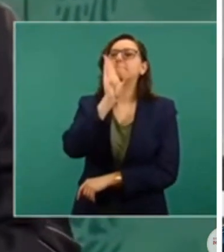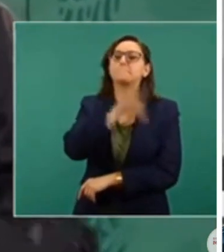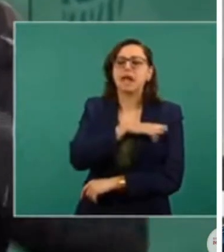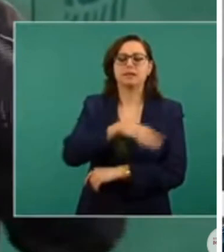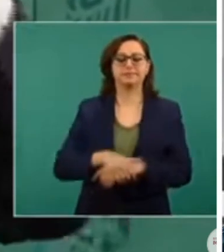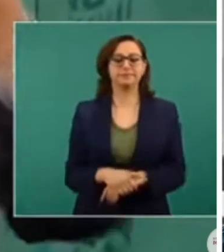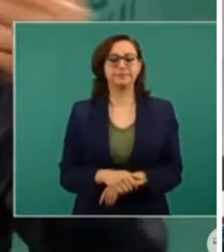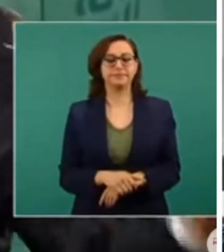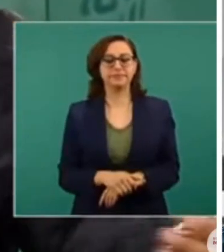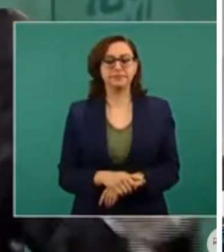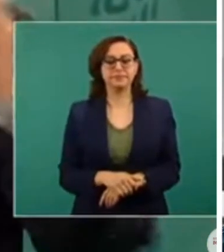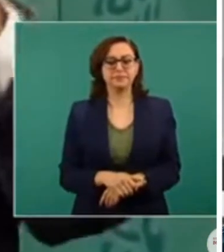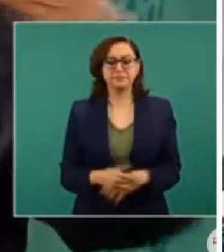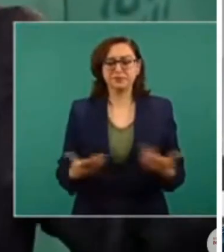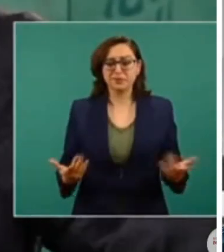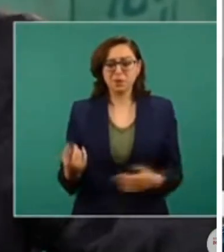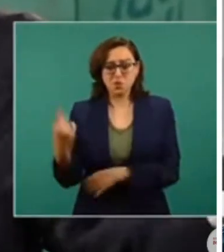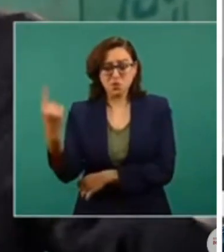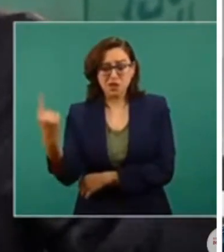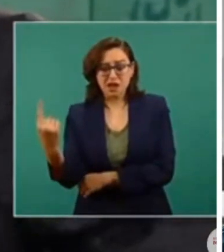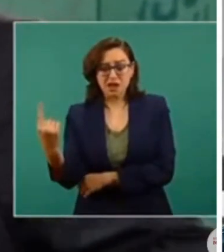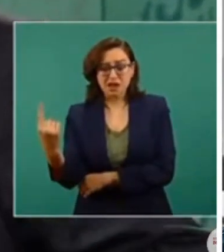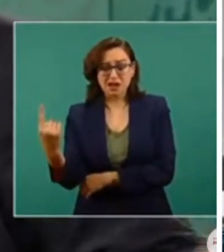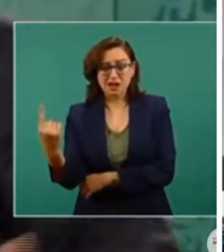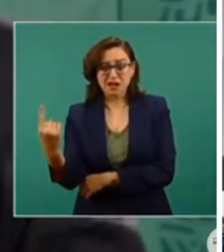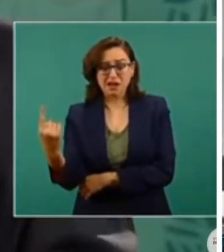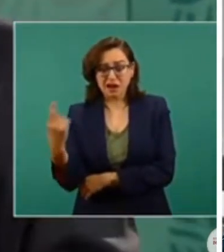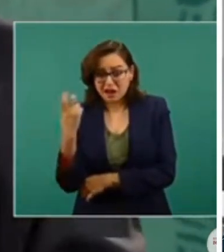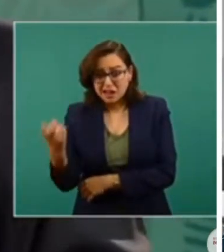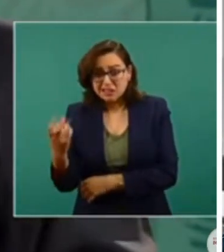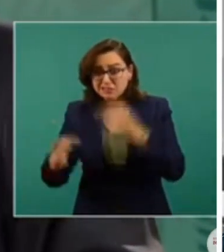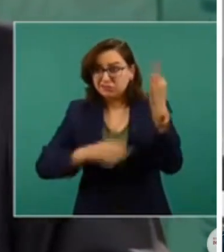¿Qué? ¿Esa es la gran noticia?